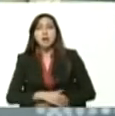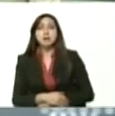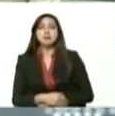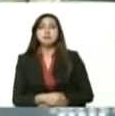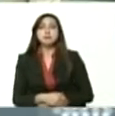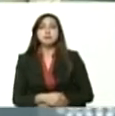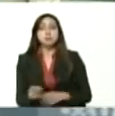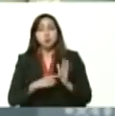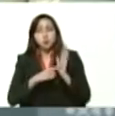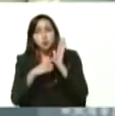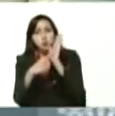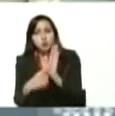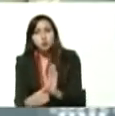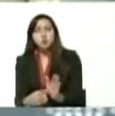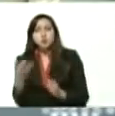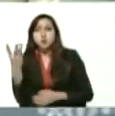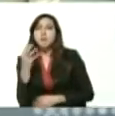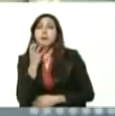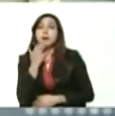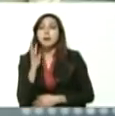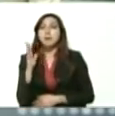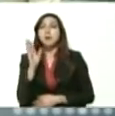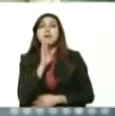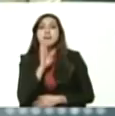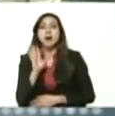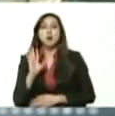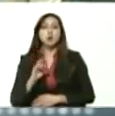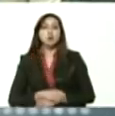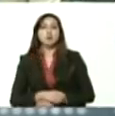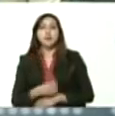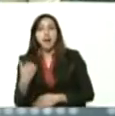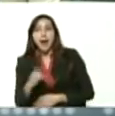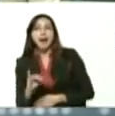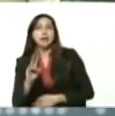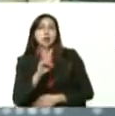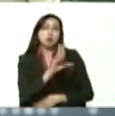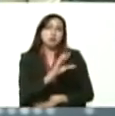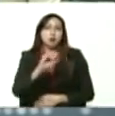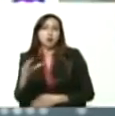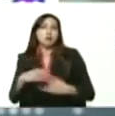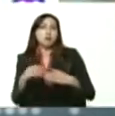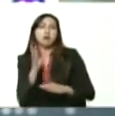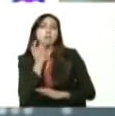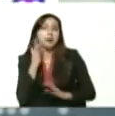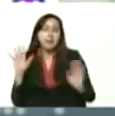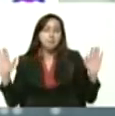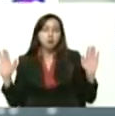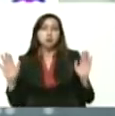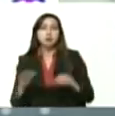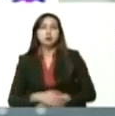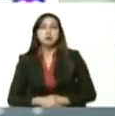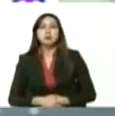usted tiene por ejemplo una cuentica de 200 dólares en el Banco de Venezuela